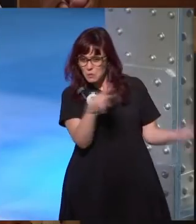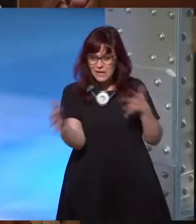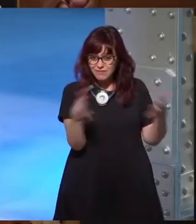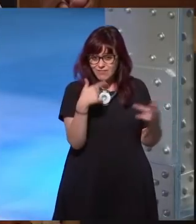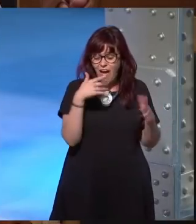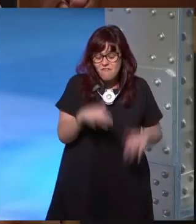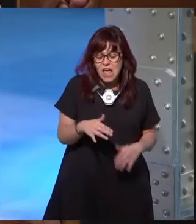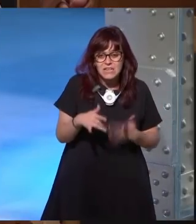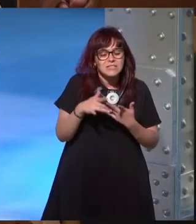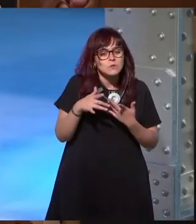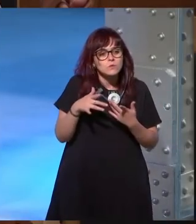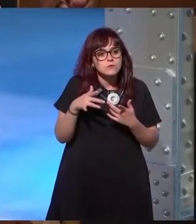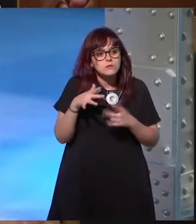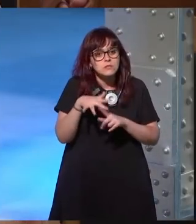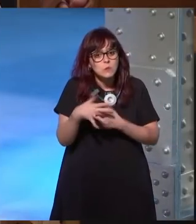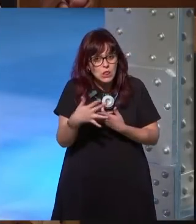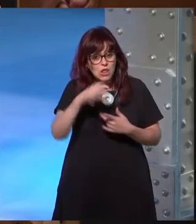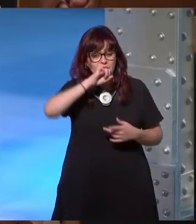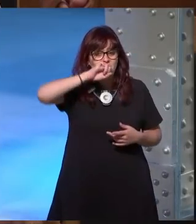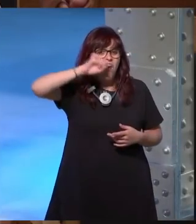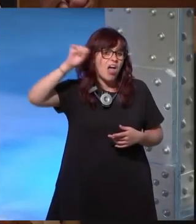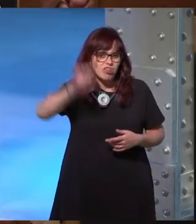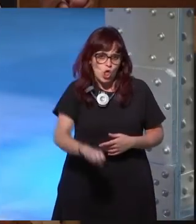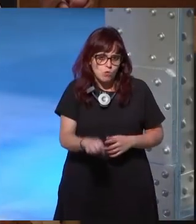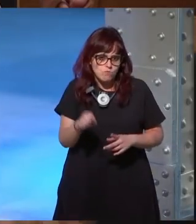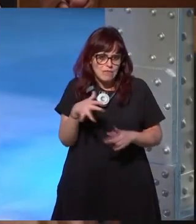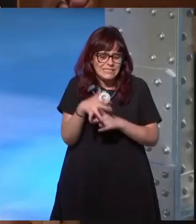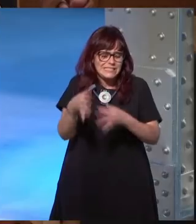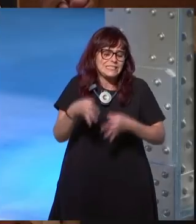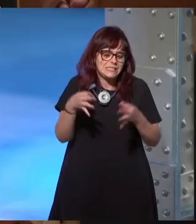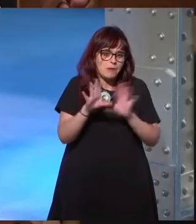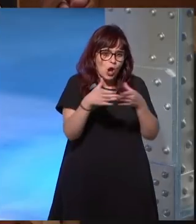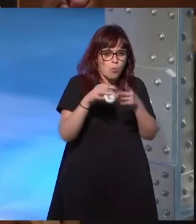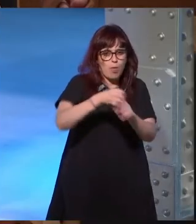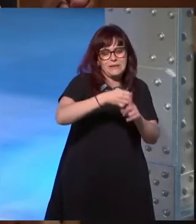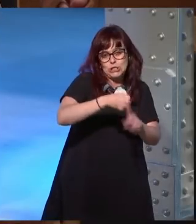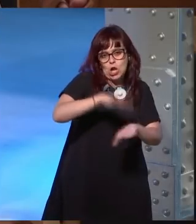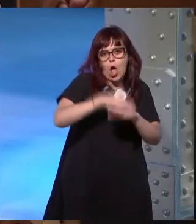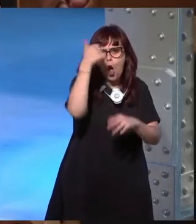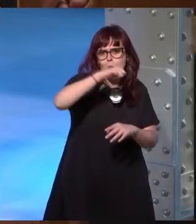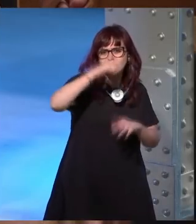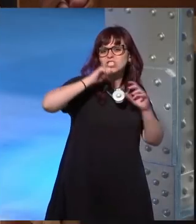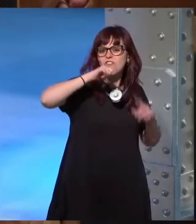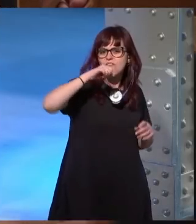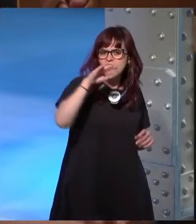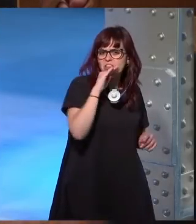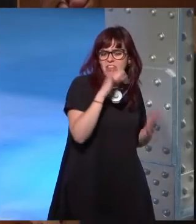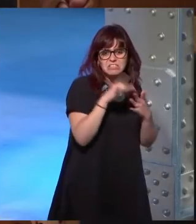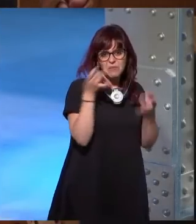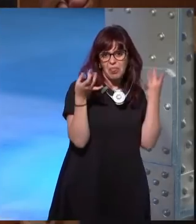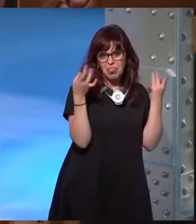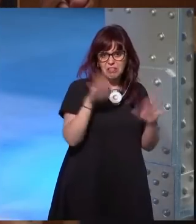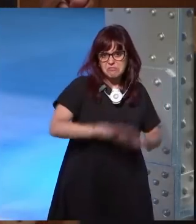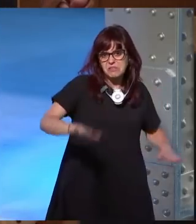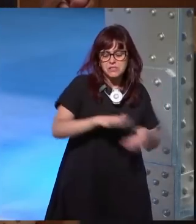ha habido una parte del fandom de lo geek que siempre ha estado en manos de hombres enfadados infantiles